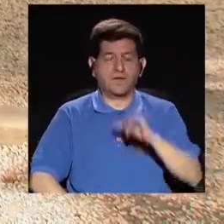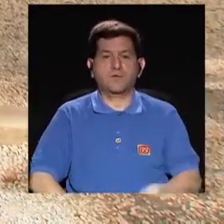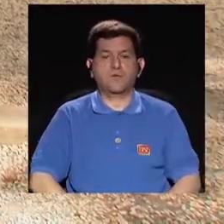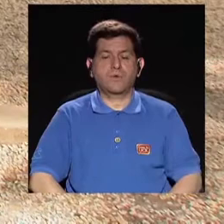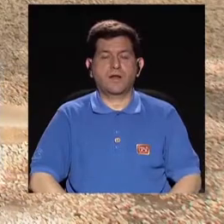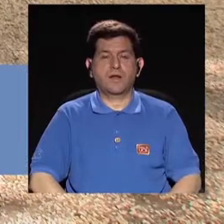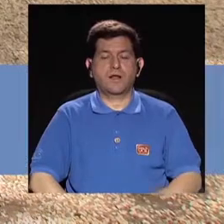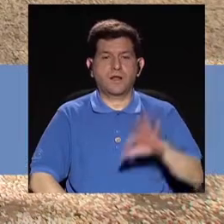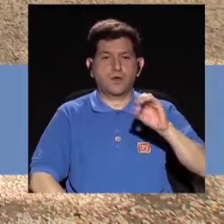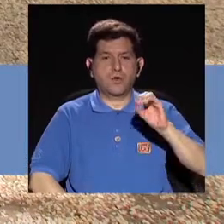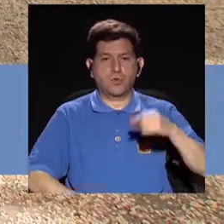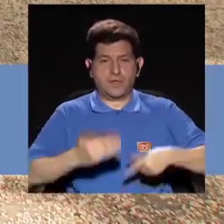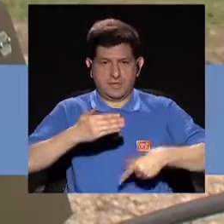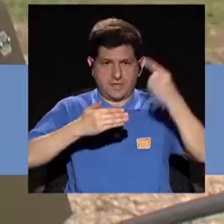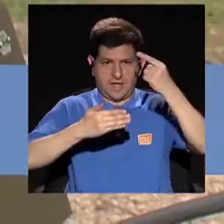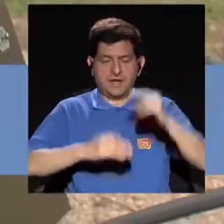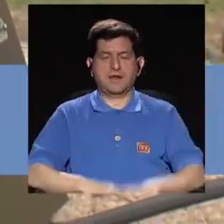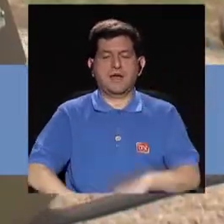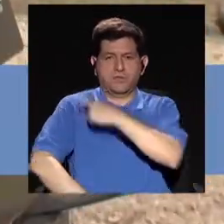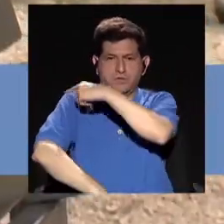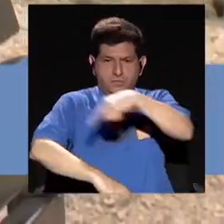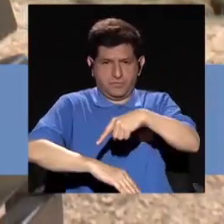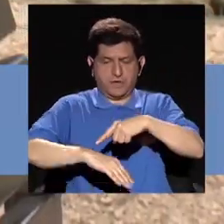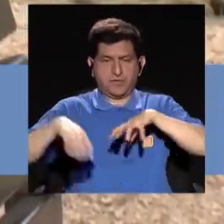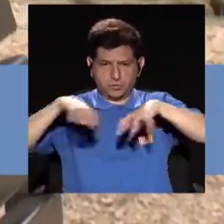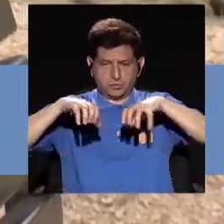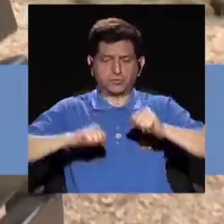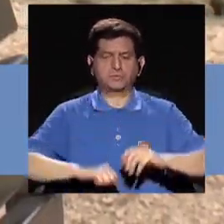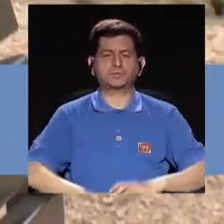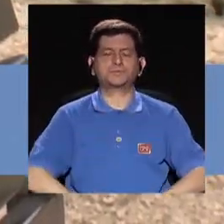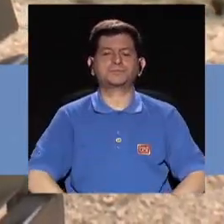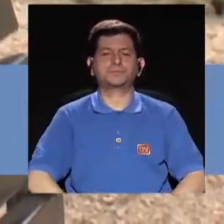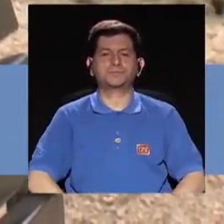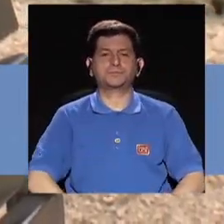Tenemos también una flexión de 90 grados a nivel de los brazos.